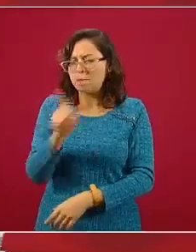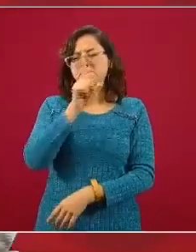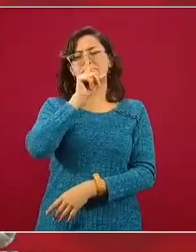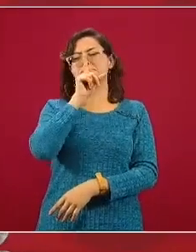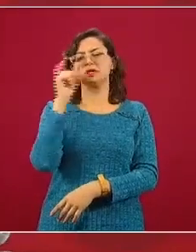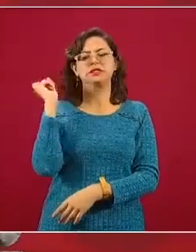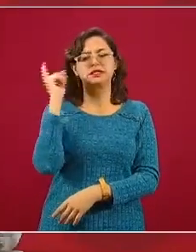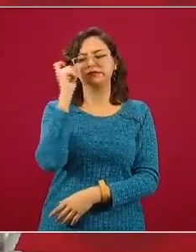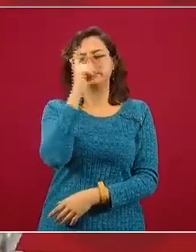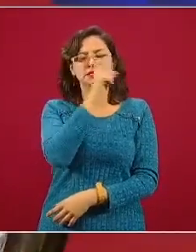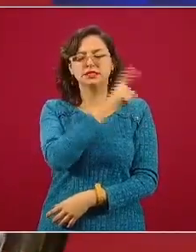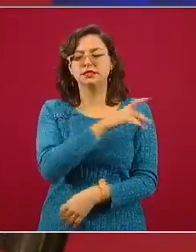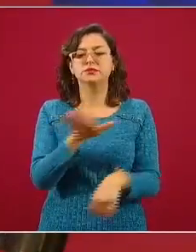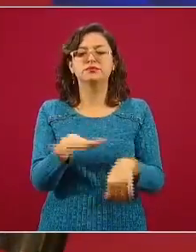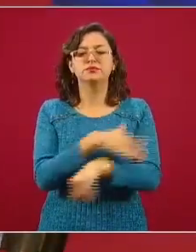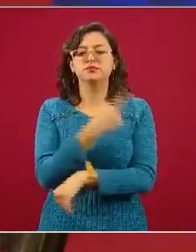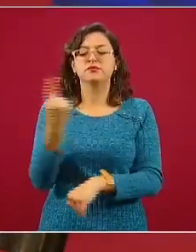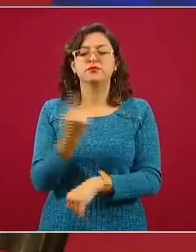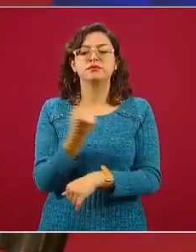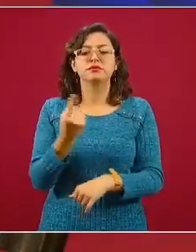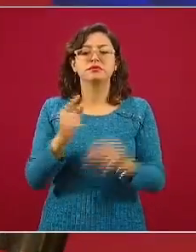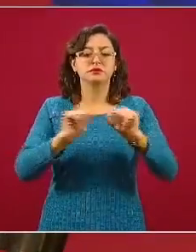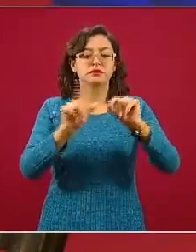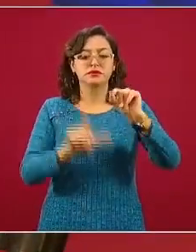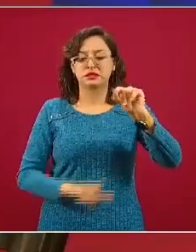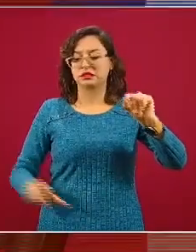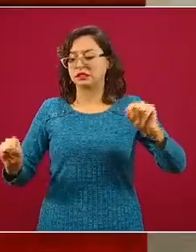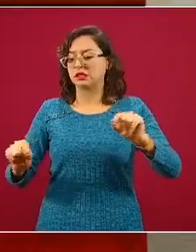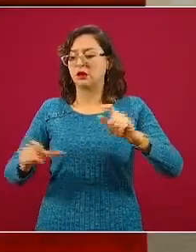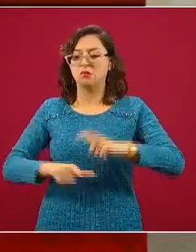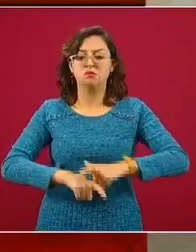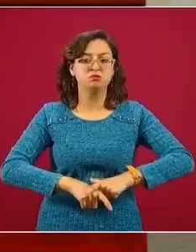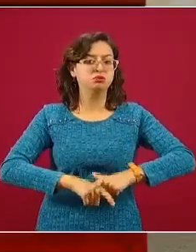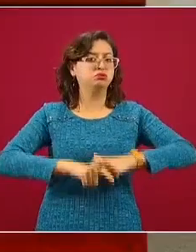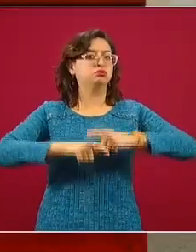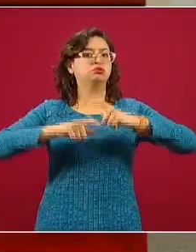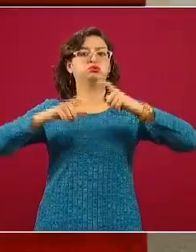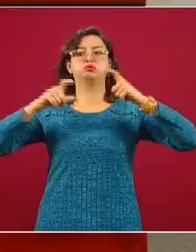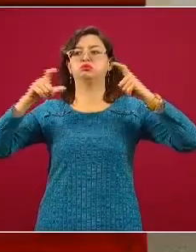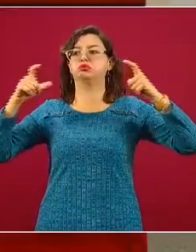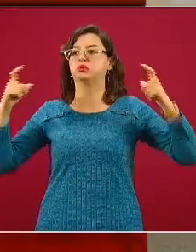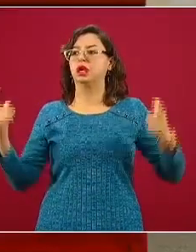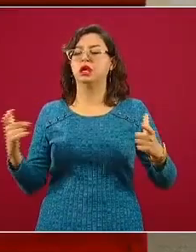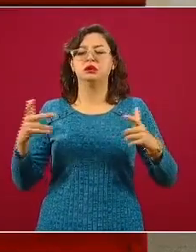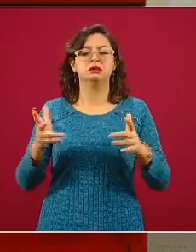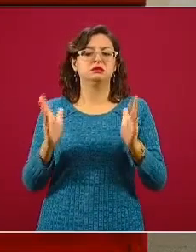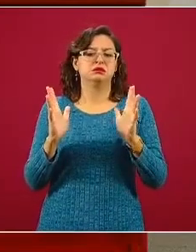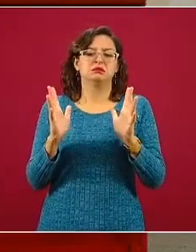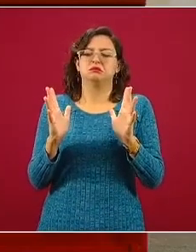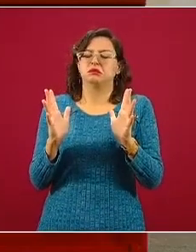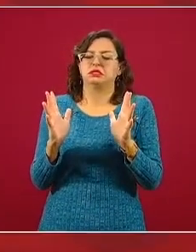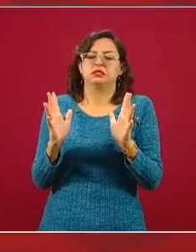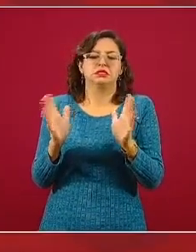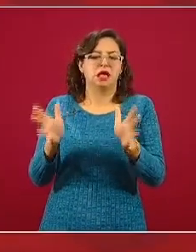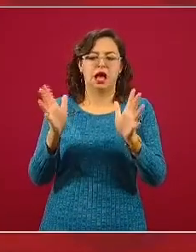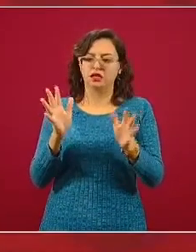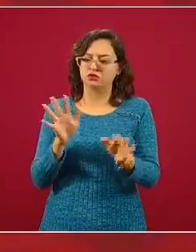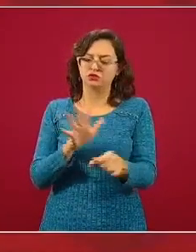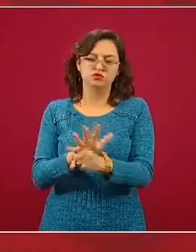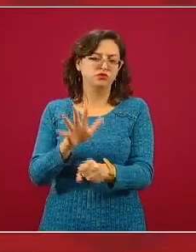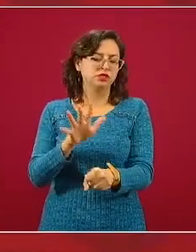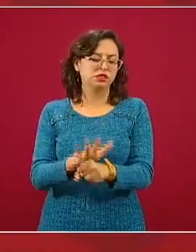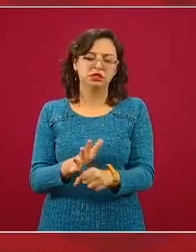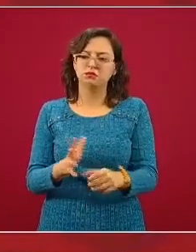Porque hemos llegado ya, en cierta manera, al agotamiento de este recurso, dado los impactos tan negativos que